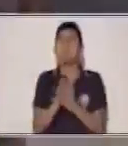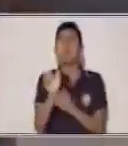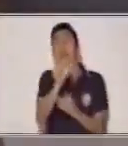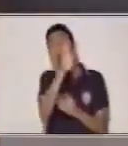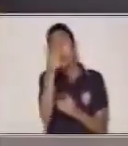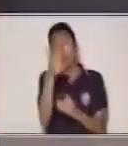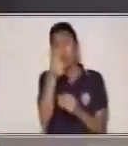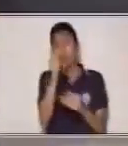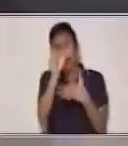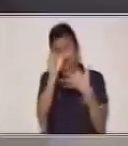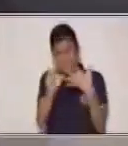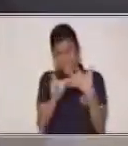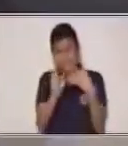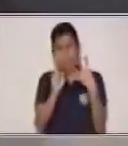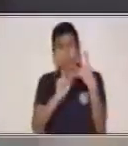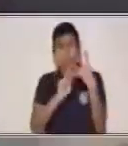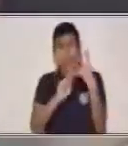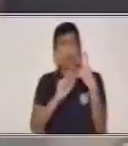género.